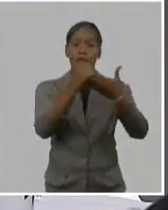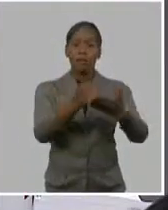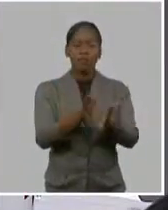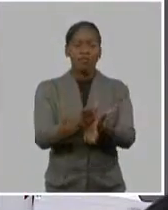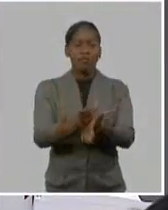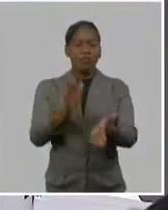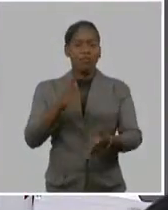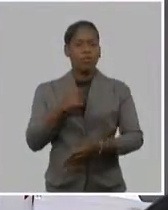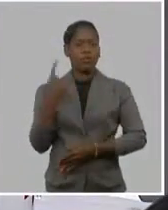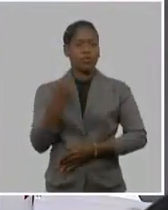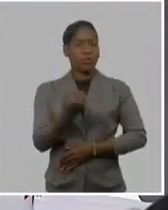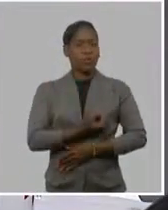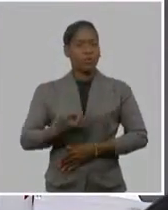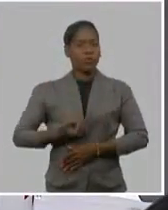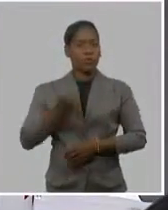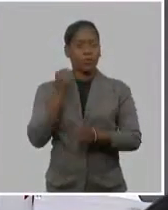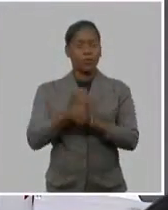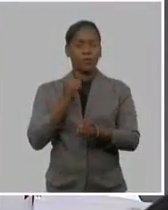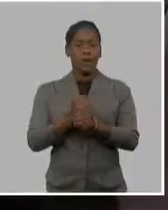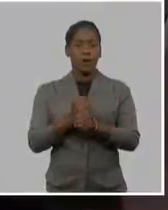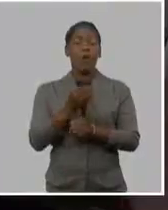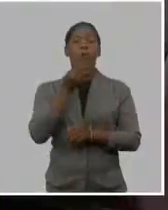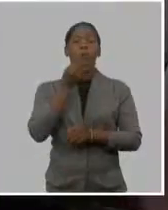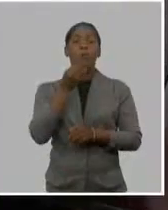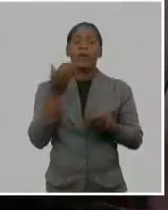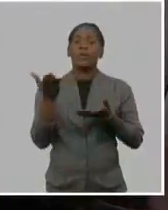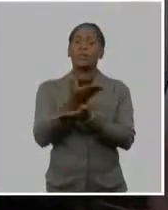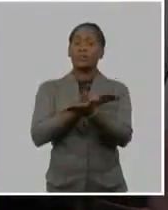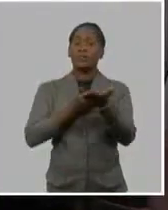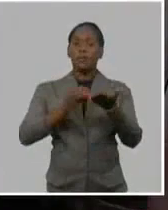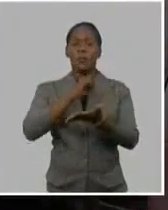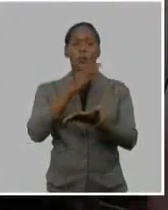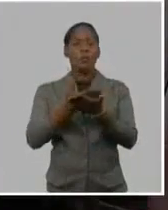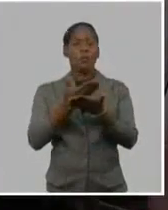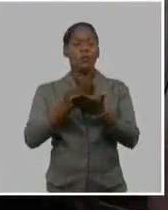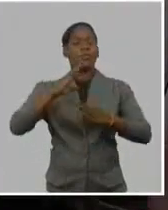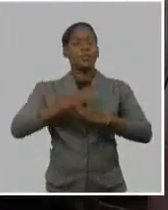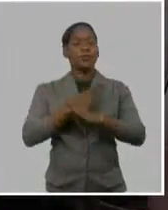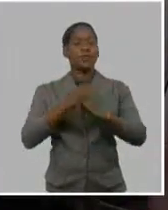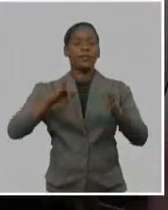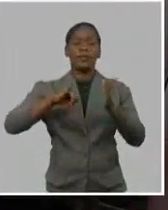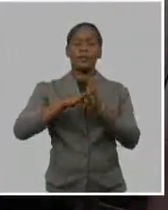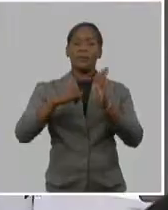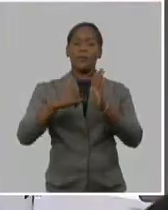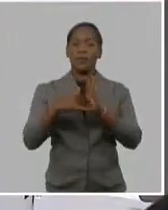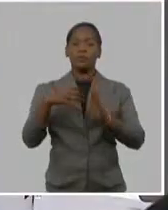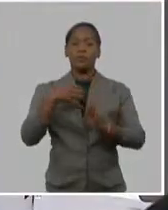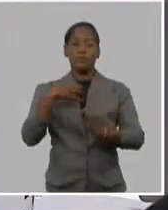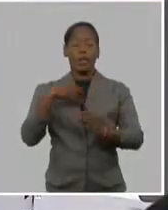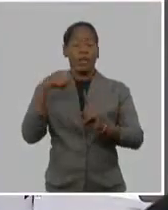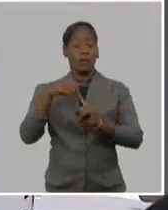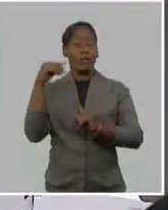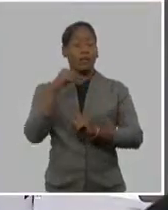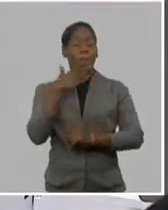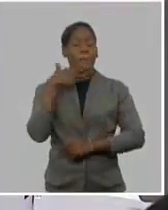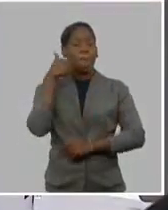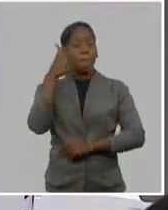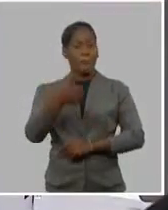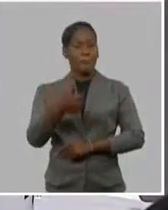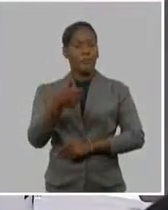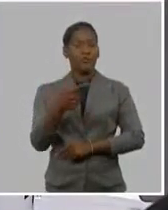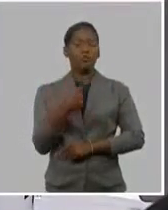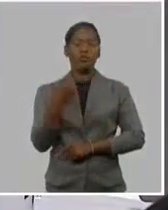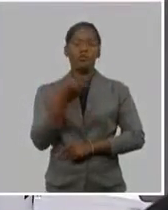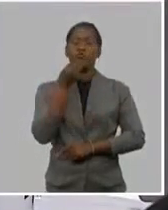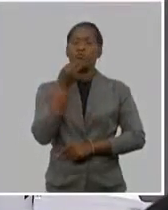la disposición a escuchar a los otros, la profundización en los estudios teóricos, como se hablaba aquí, acudir